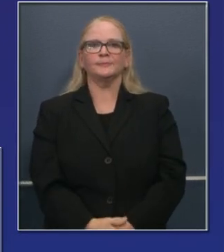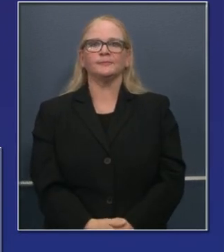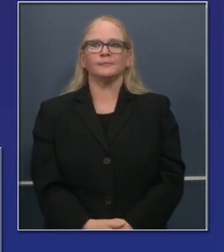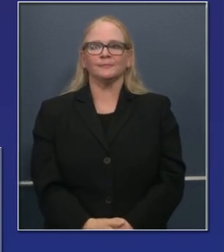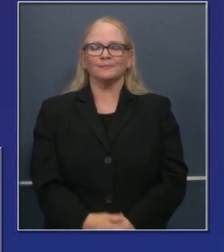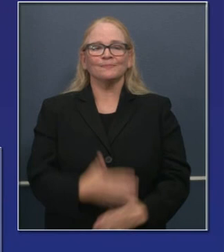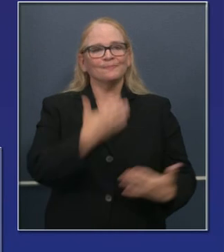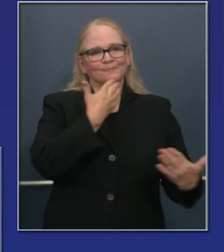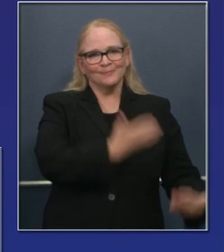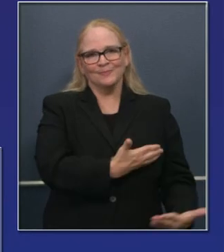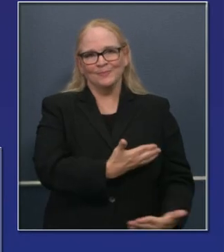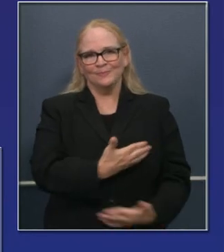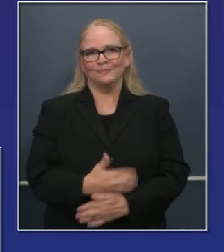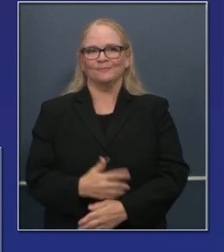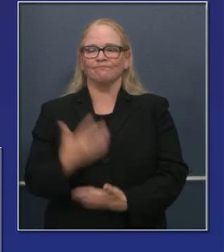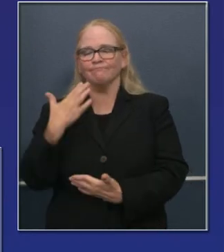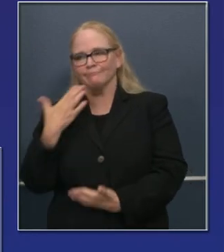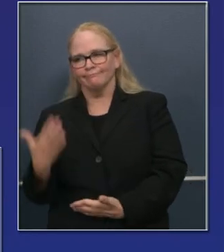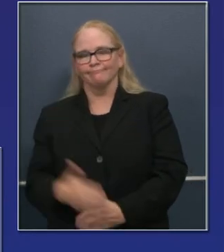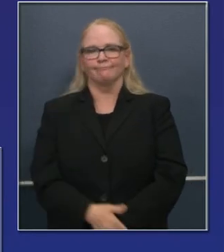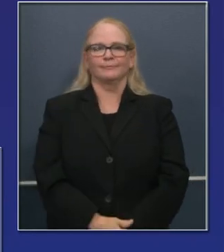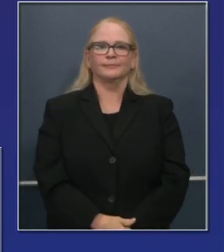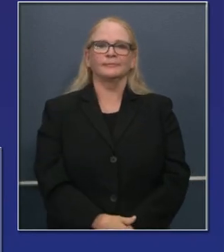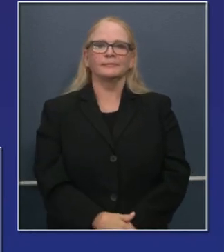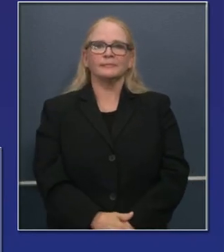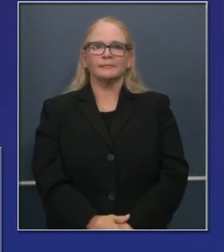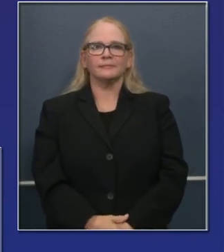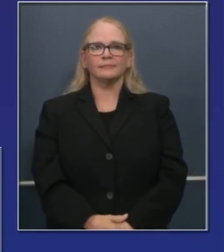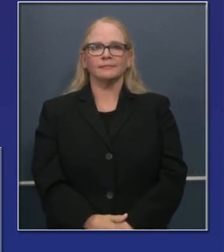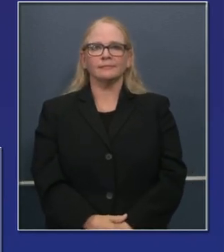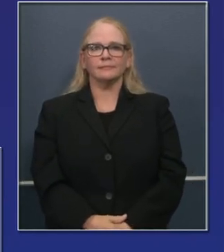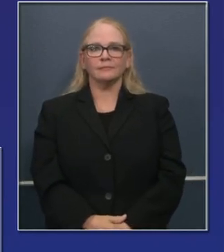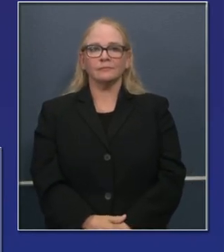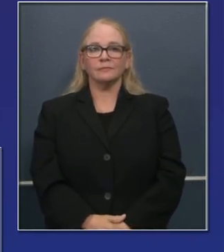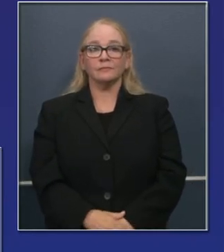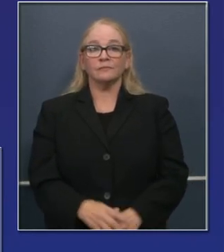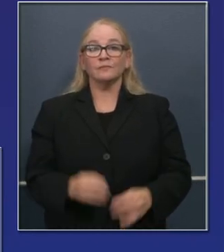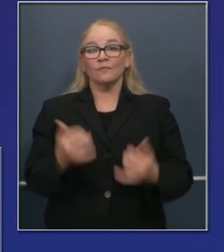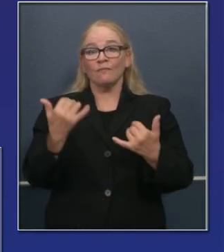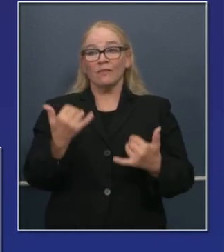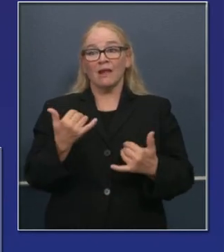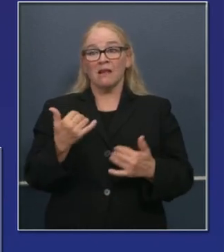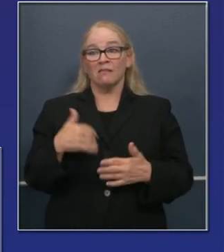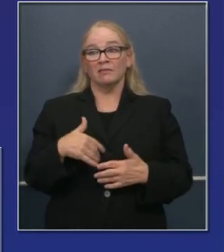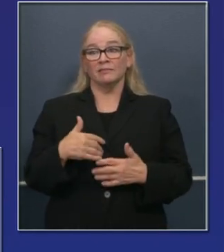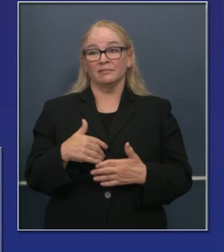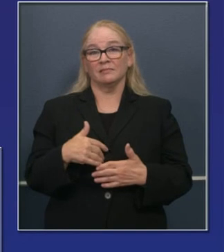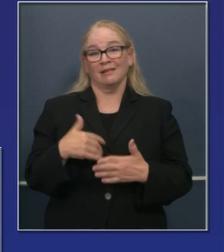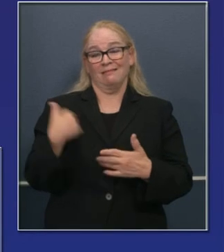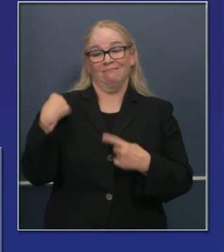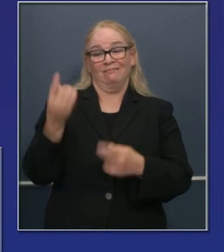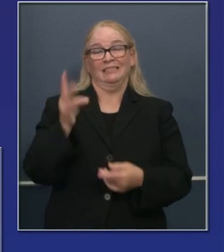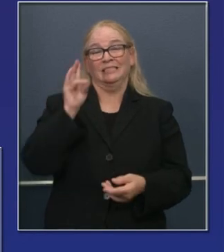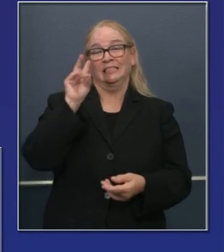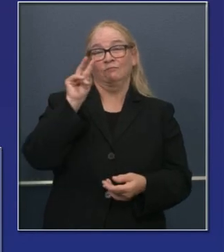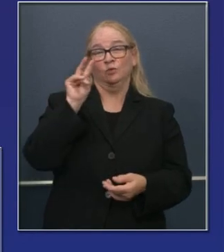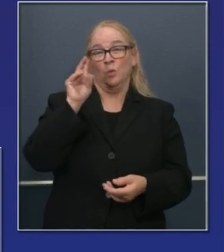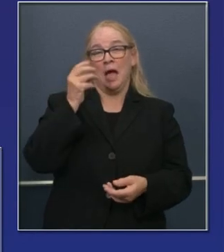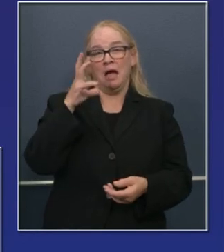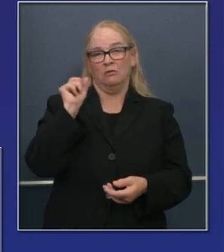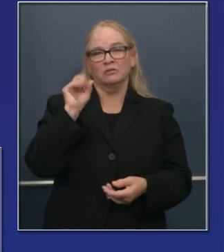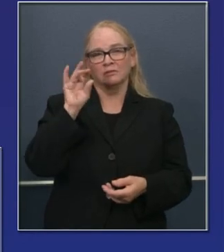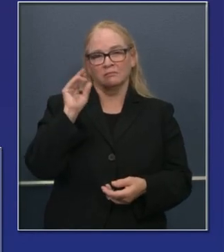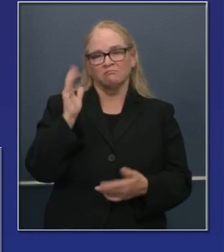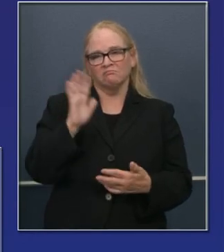Gracias, doctor Galley. Esperamos en las próximas 48 a 72 horas tener esos